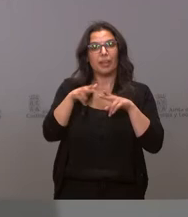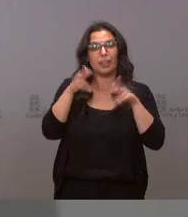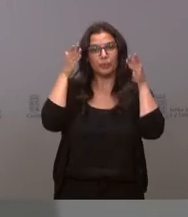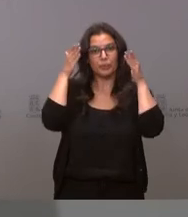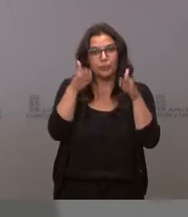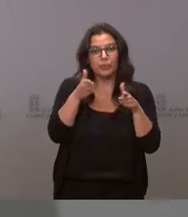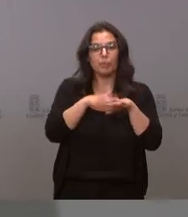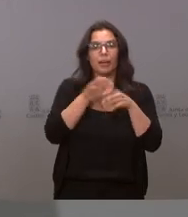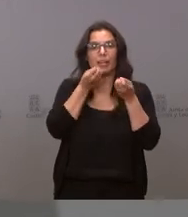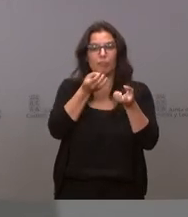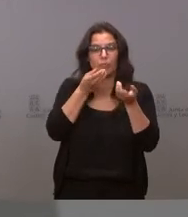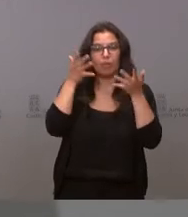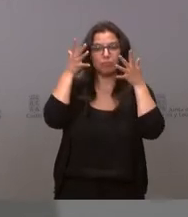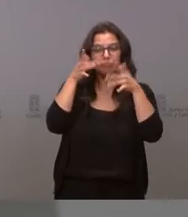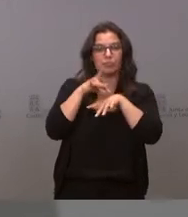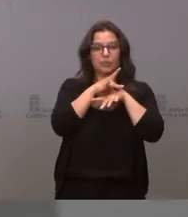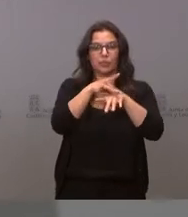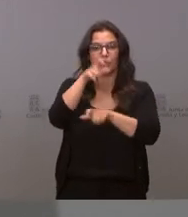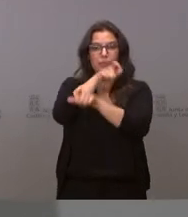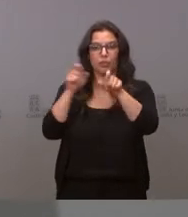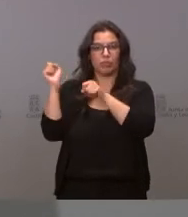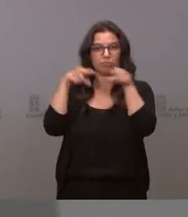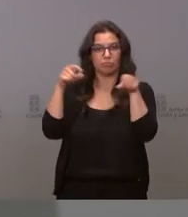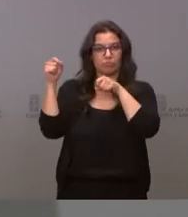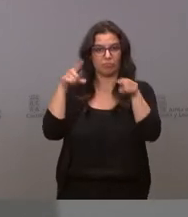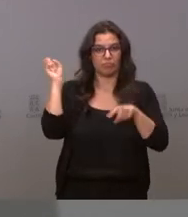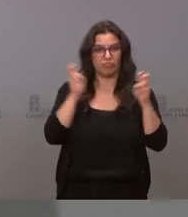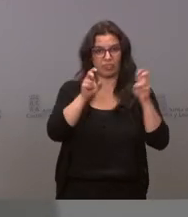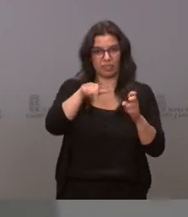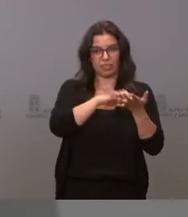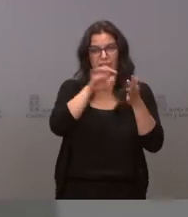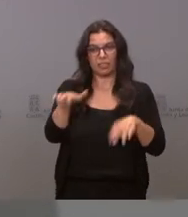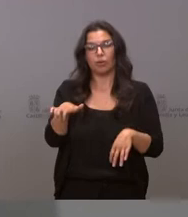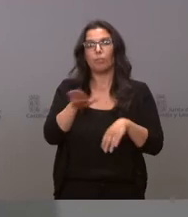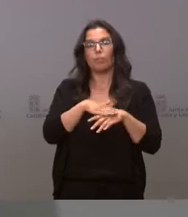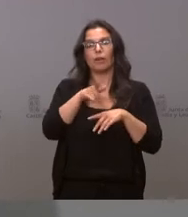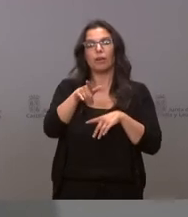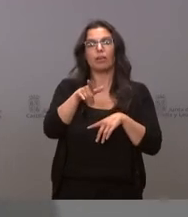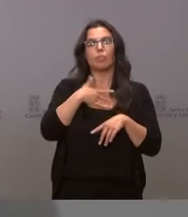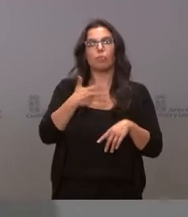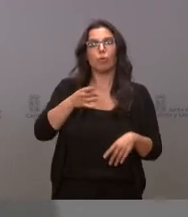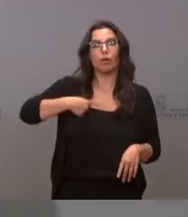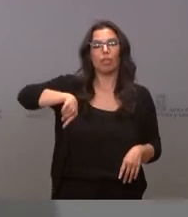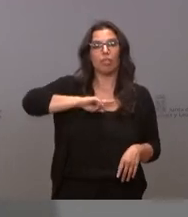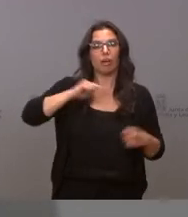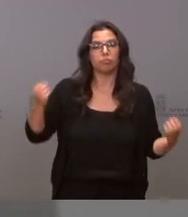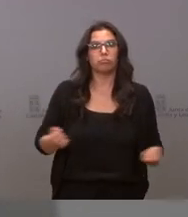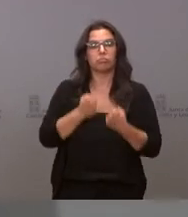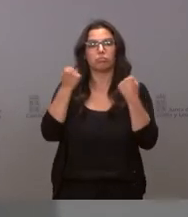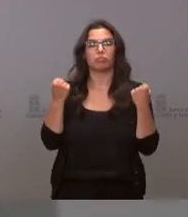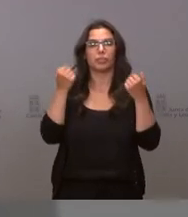asesorar y orientar a la población inmigrante y emigrante de nuestra comunidad, a desarrollar también actuaciones